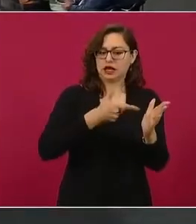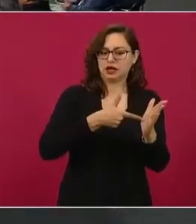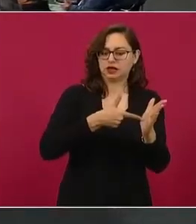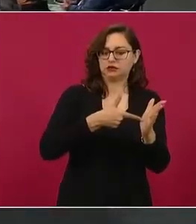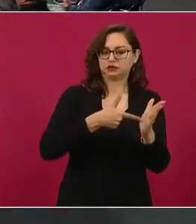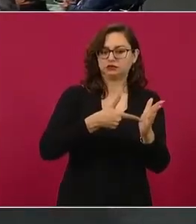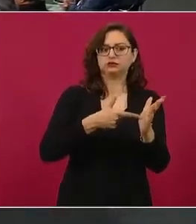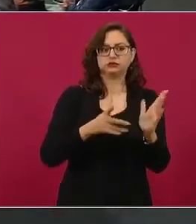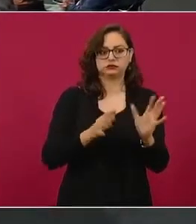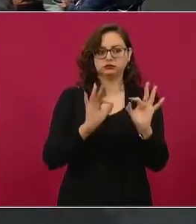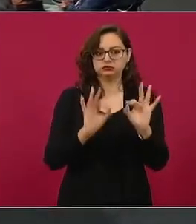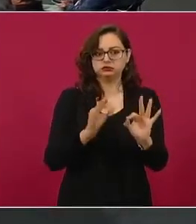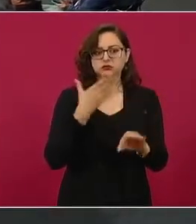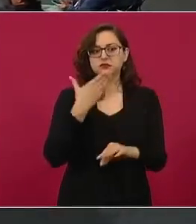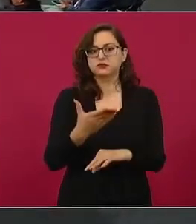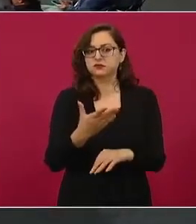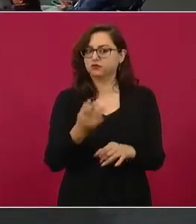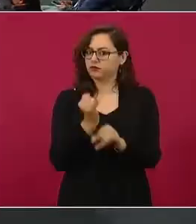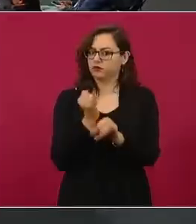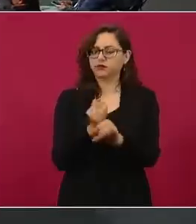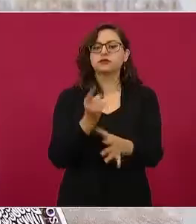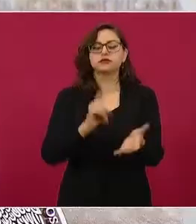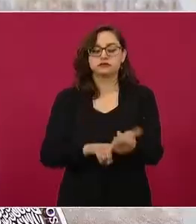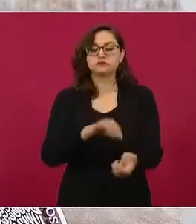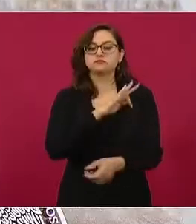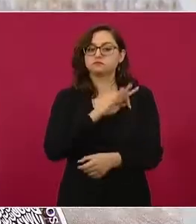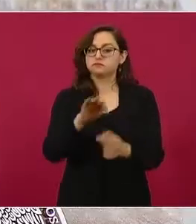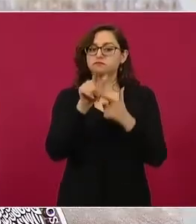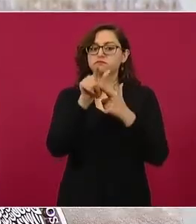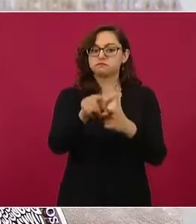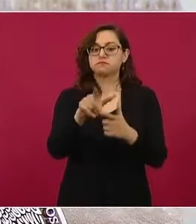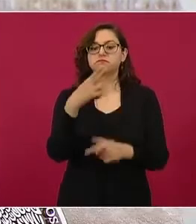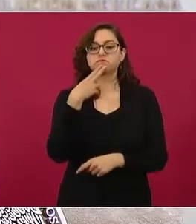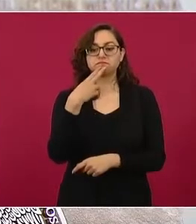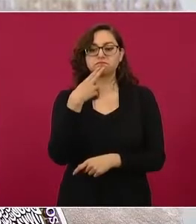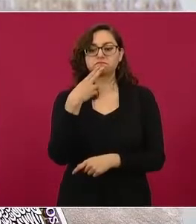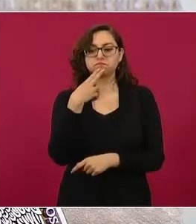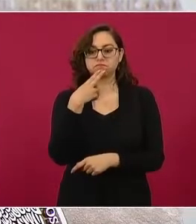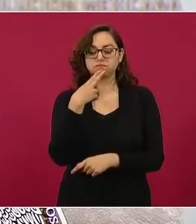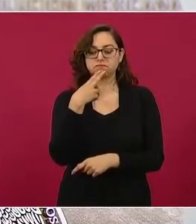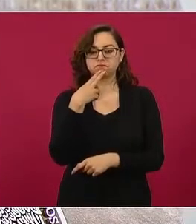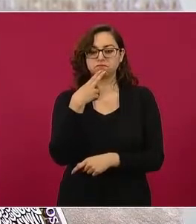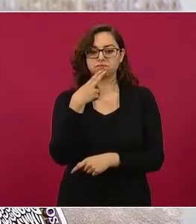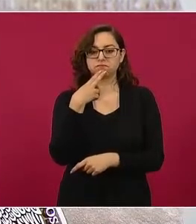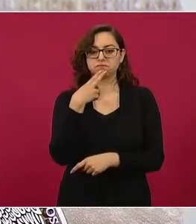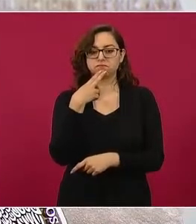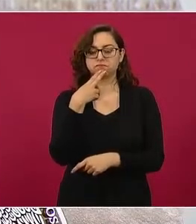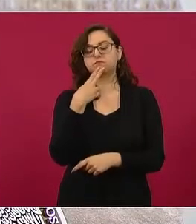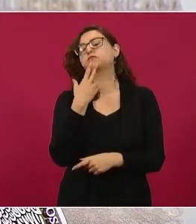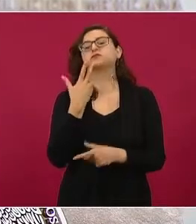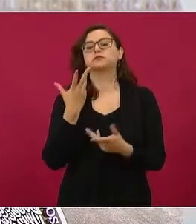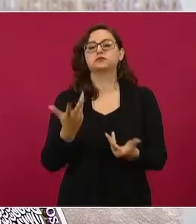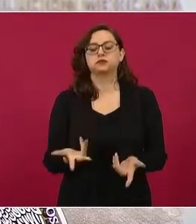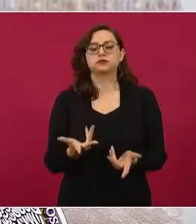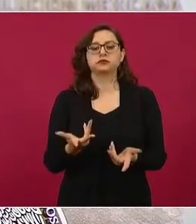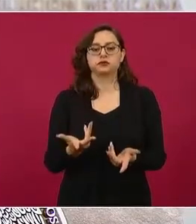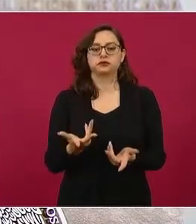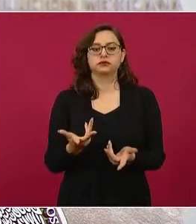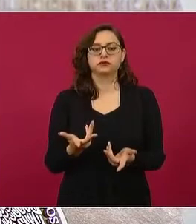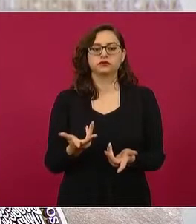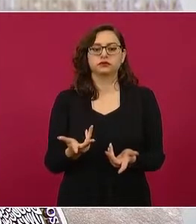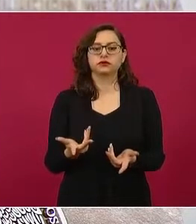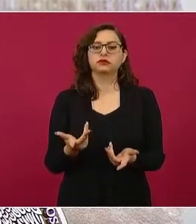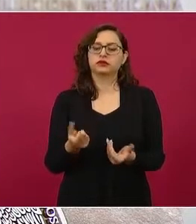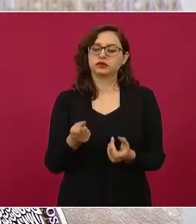para asegurarnos que estén funcionando apropiadamente. Desde luego siempre es útil revisar el ritmo al que se